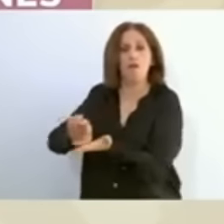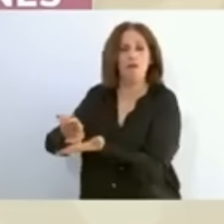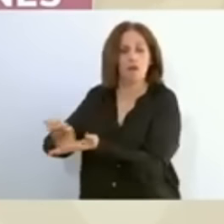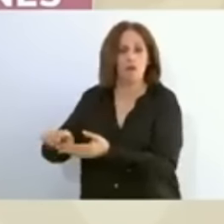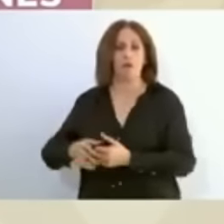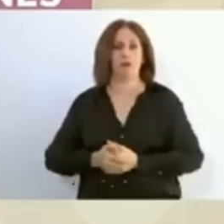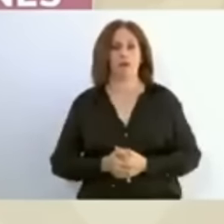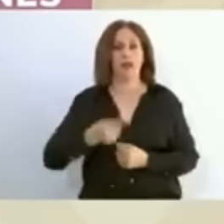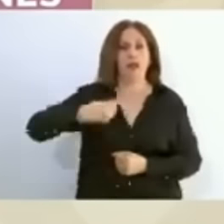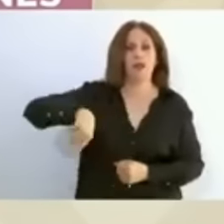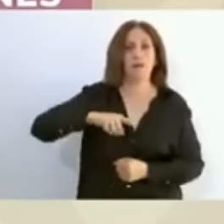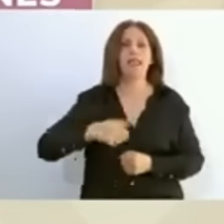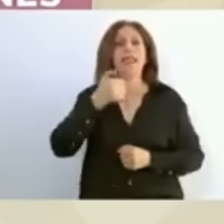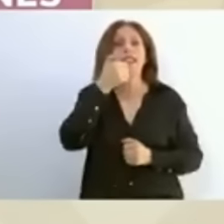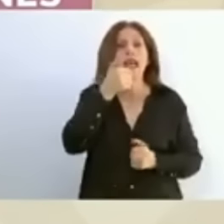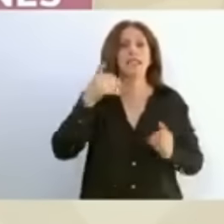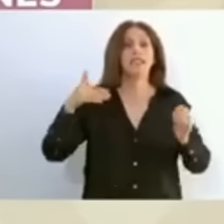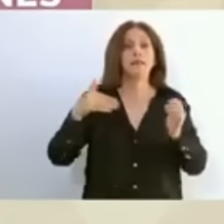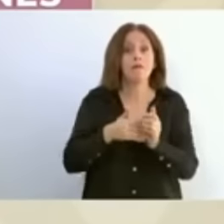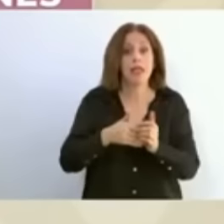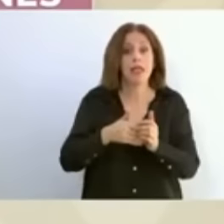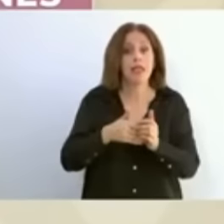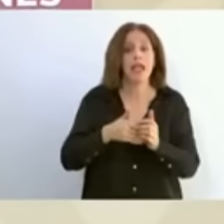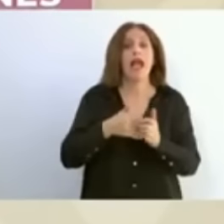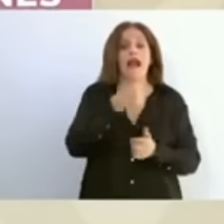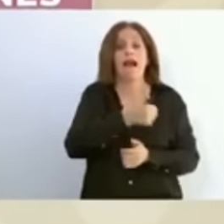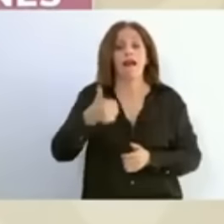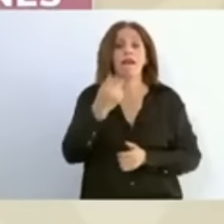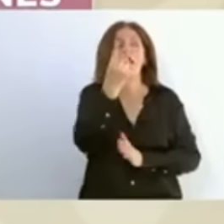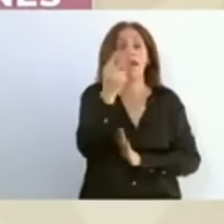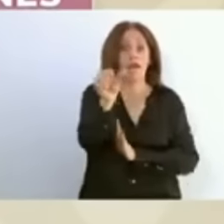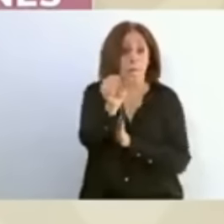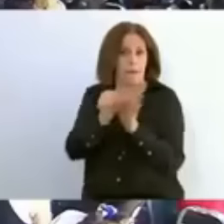adultos mayores seis mil pesos bimestrales hoy